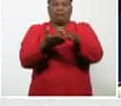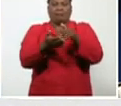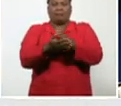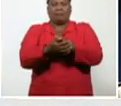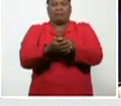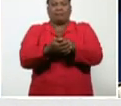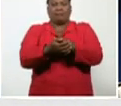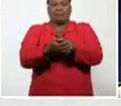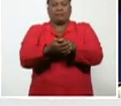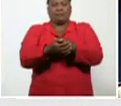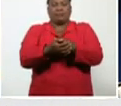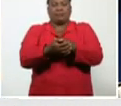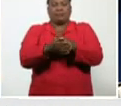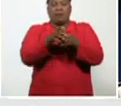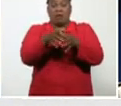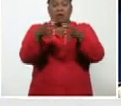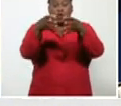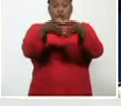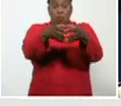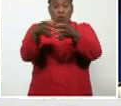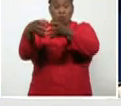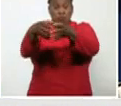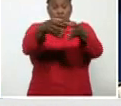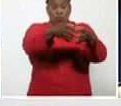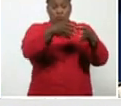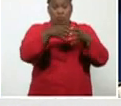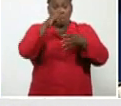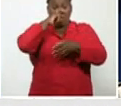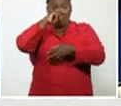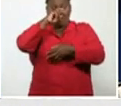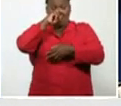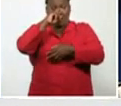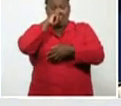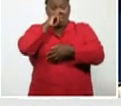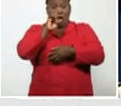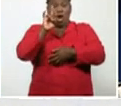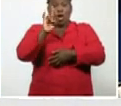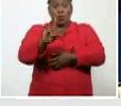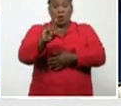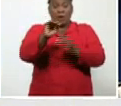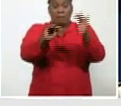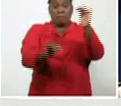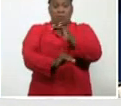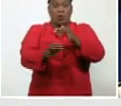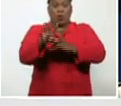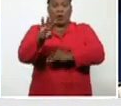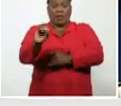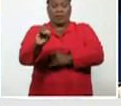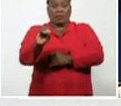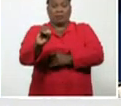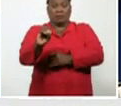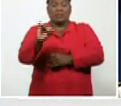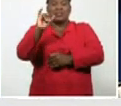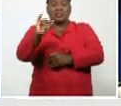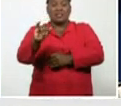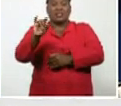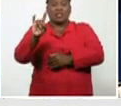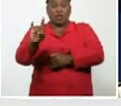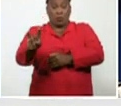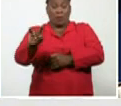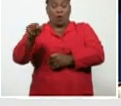Por grupos de edades, hay nueve menores de 40, el 69,2%,